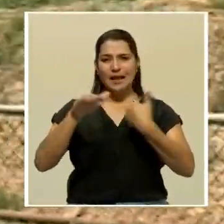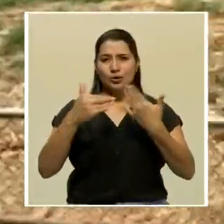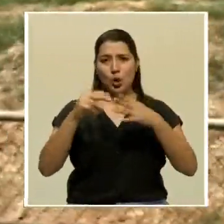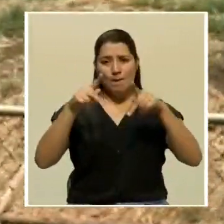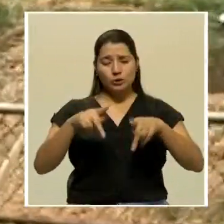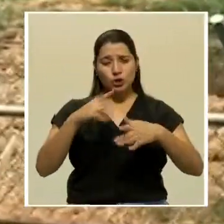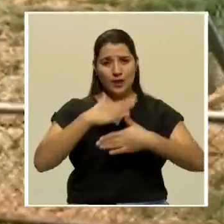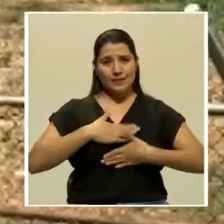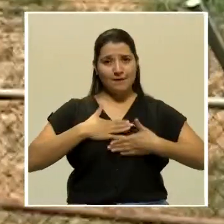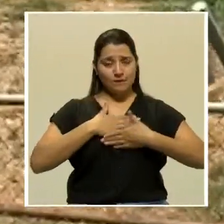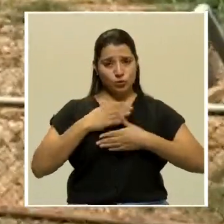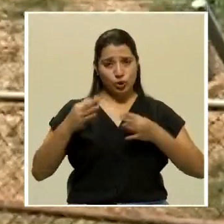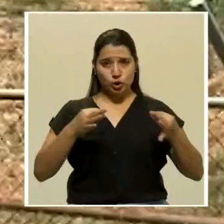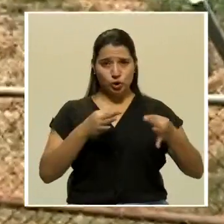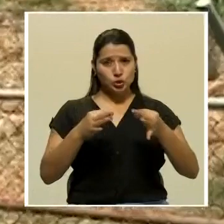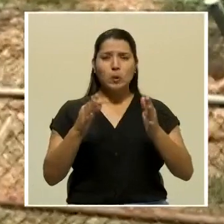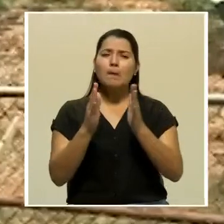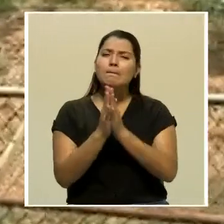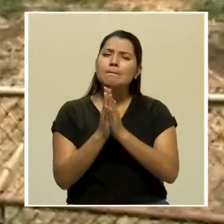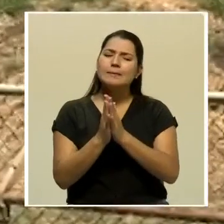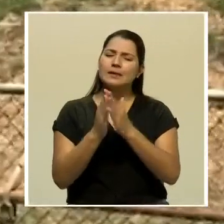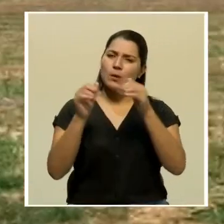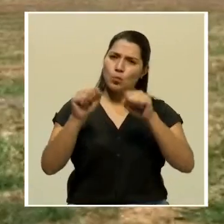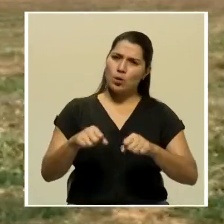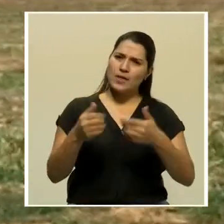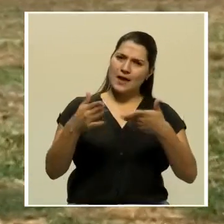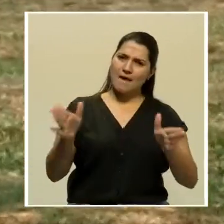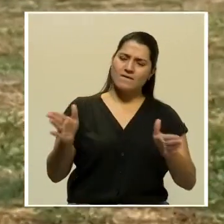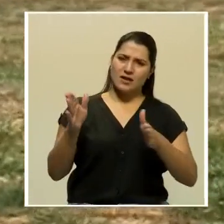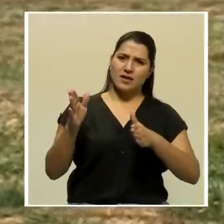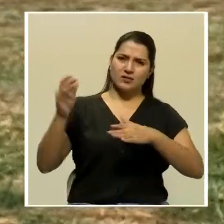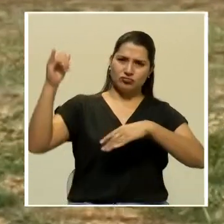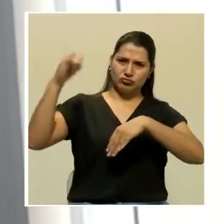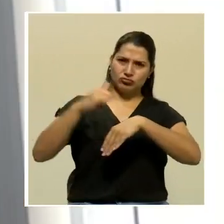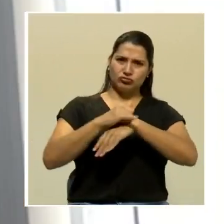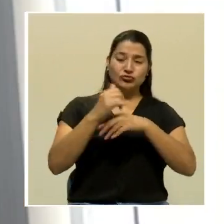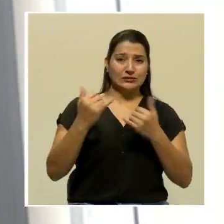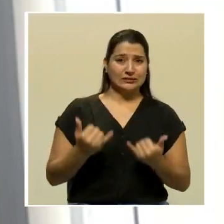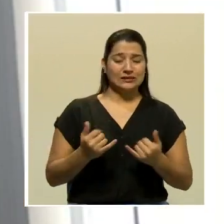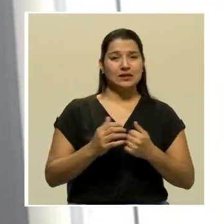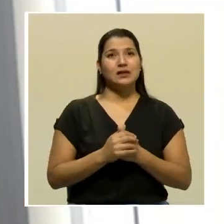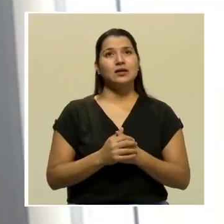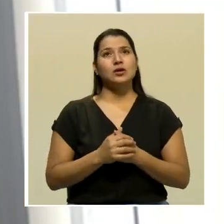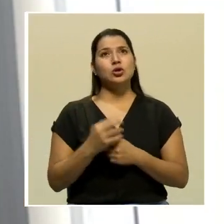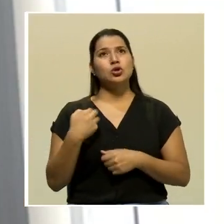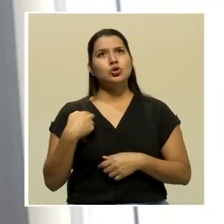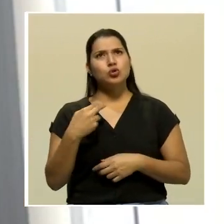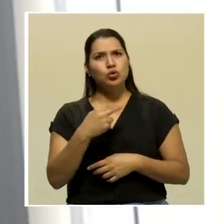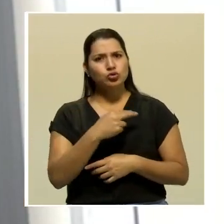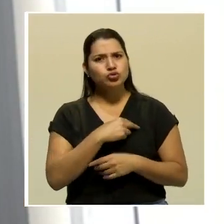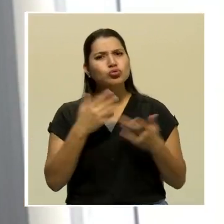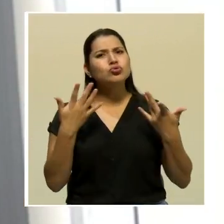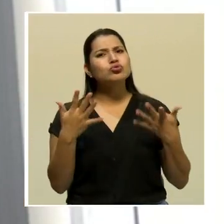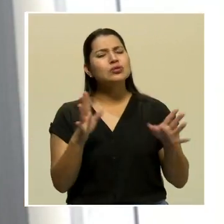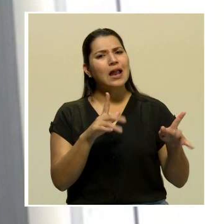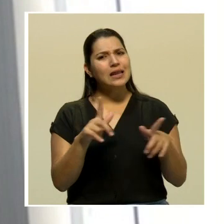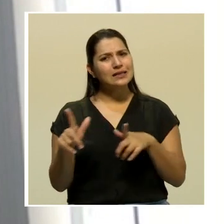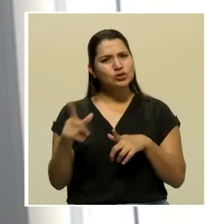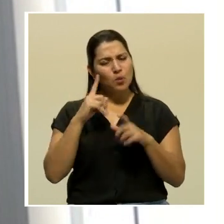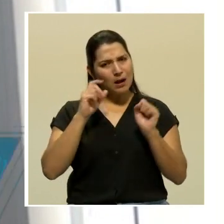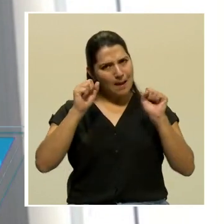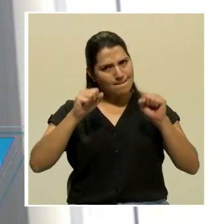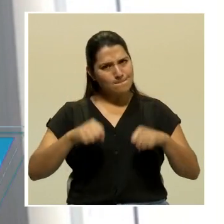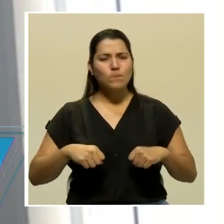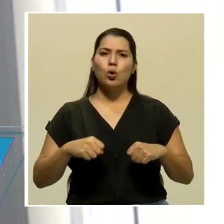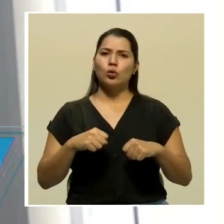turismo. Por eso piden que abran las fronteras aéreas inmediatamente. Estamos debidamente preparados para operar con